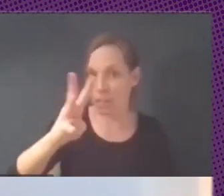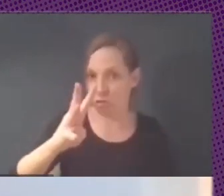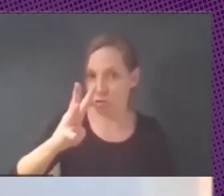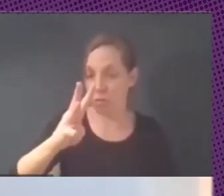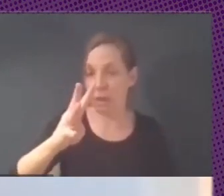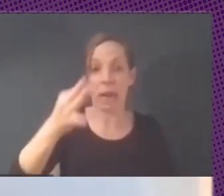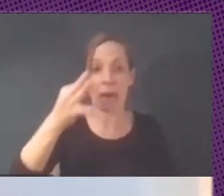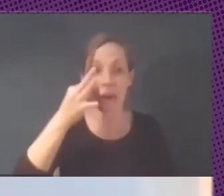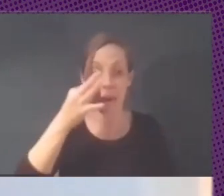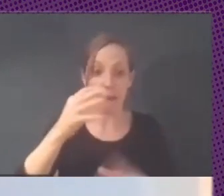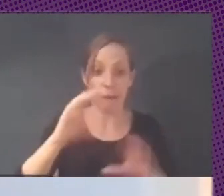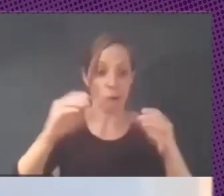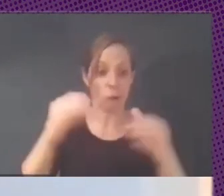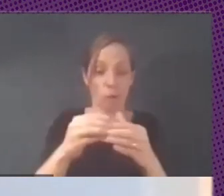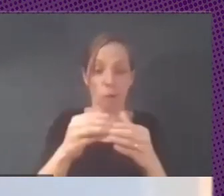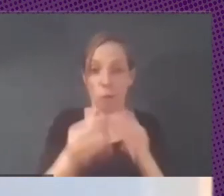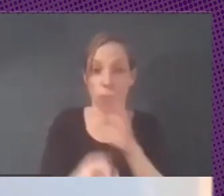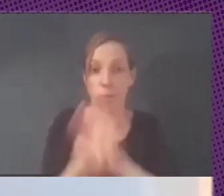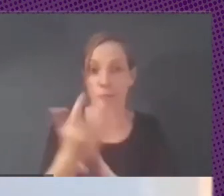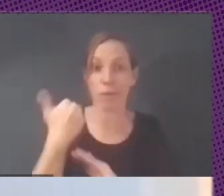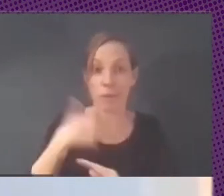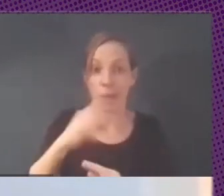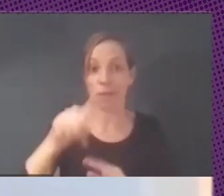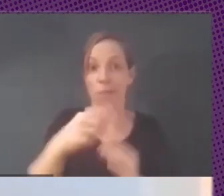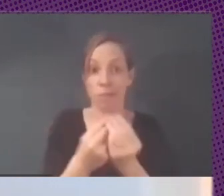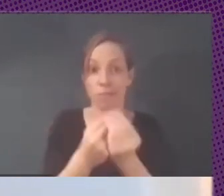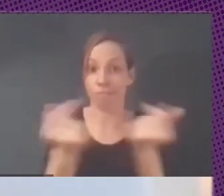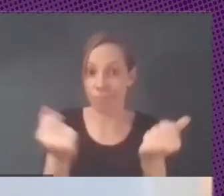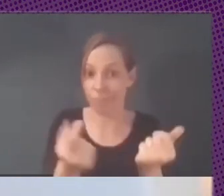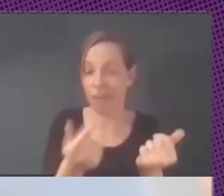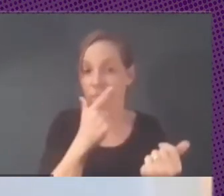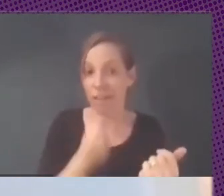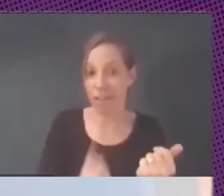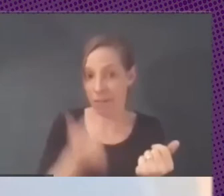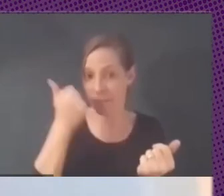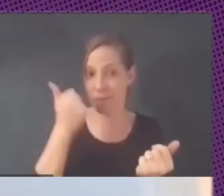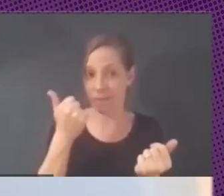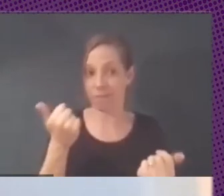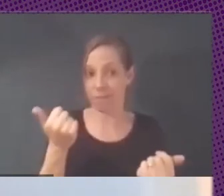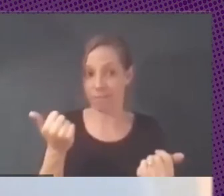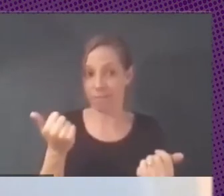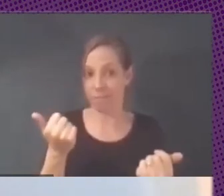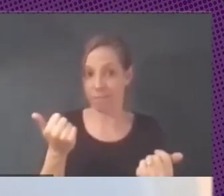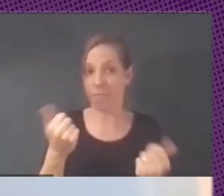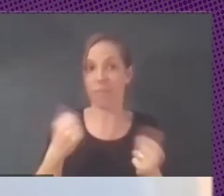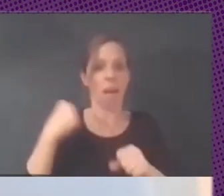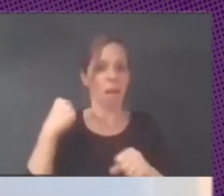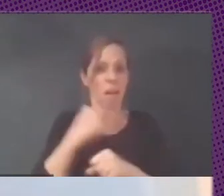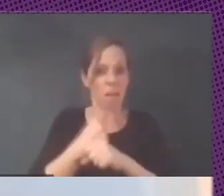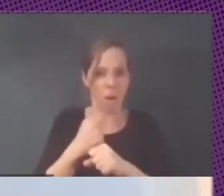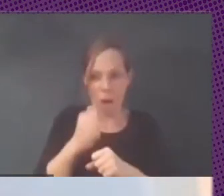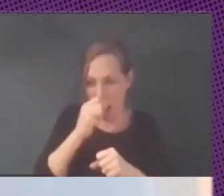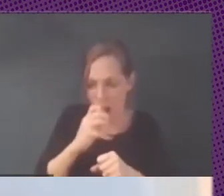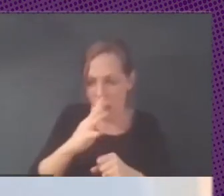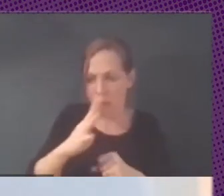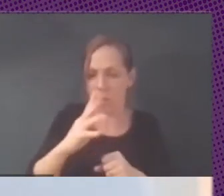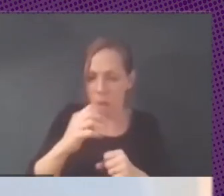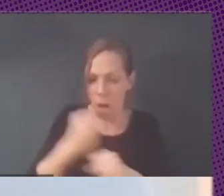administración termina el grupo y todo el trabajo que tardó demoró años en hacer cosas se va